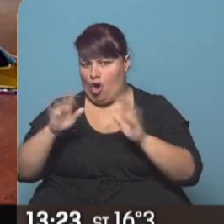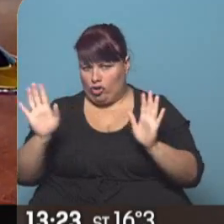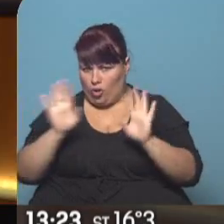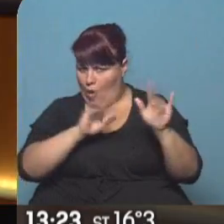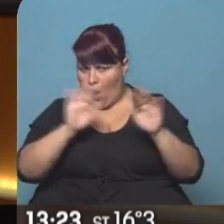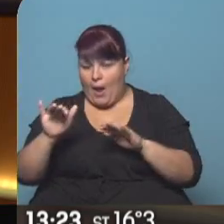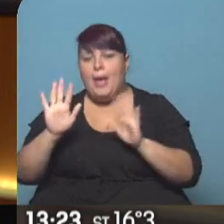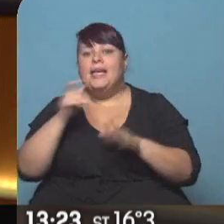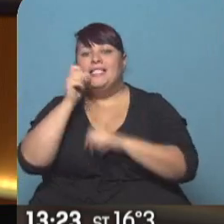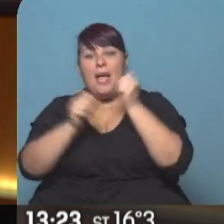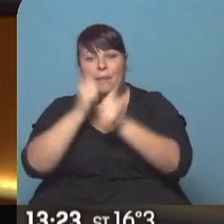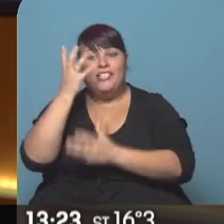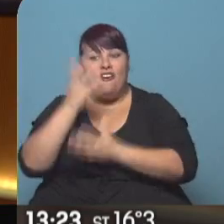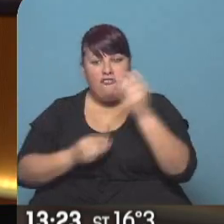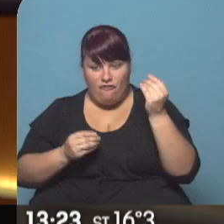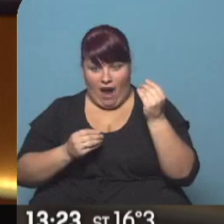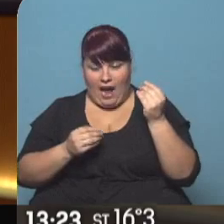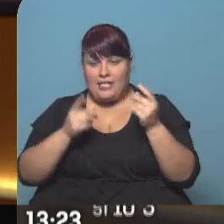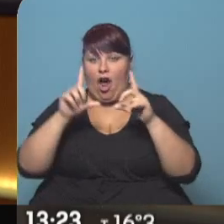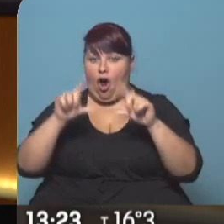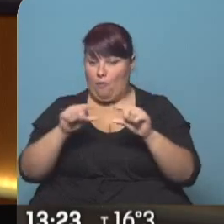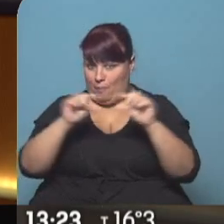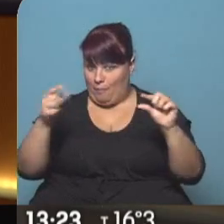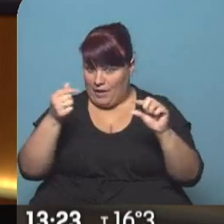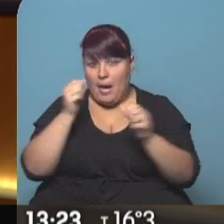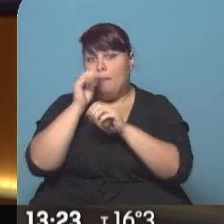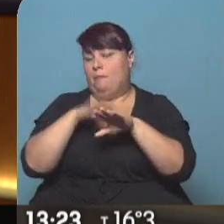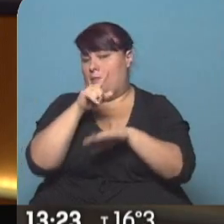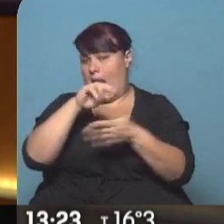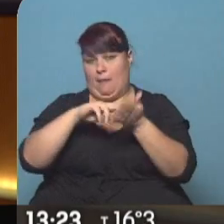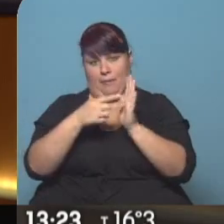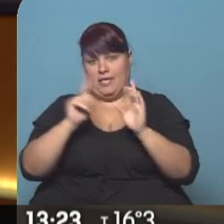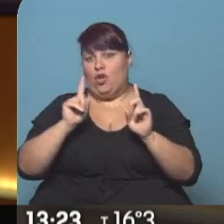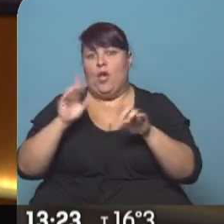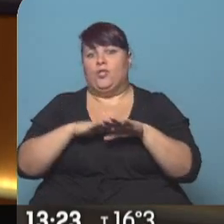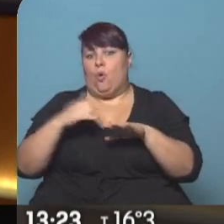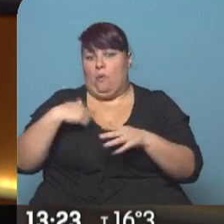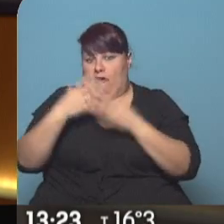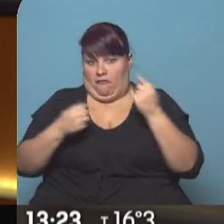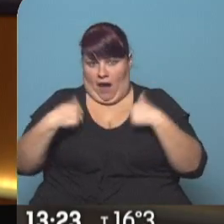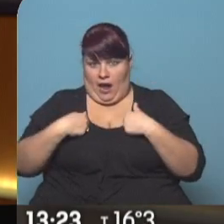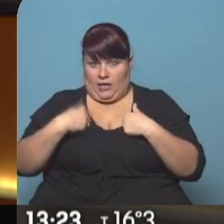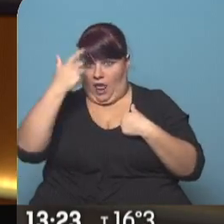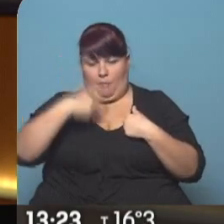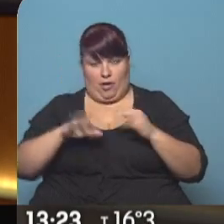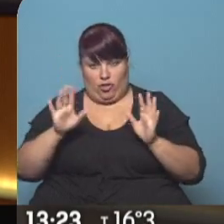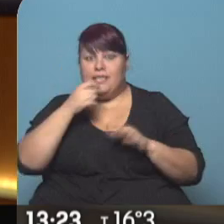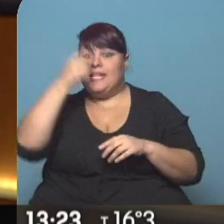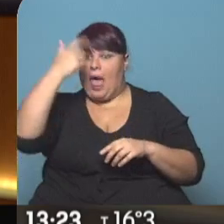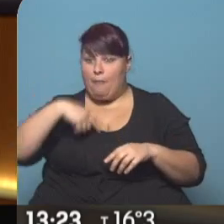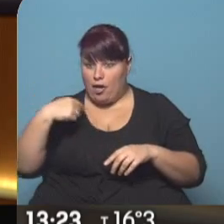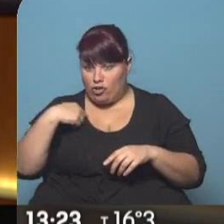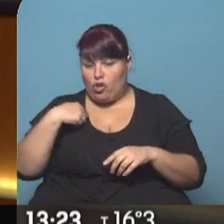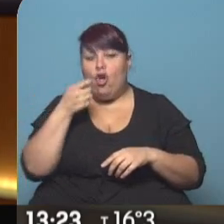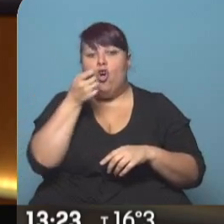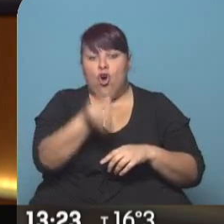Y si la empresa se equivocó al ofertar, es problema de la empresa, no es oponible el error al consumidor. Si el consumidor